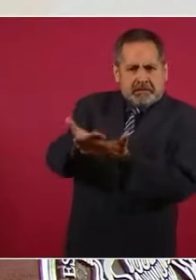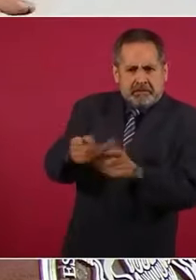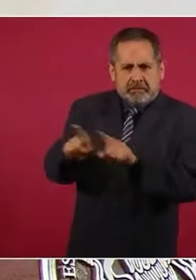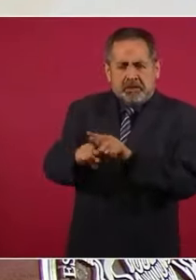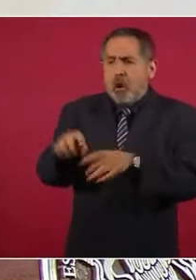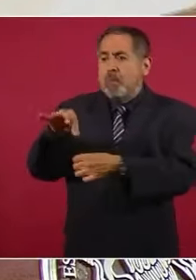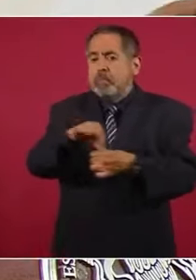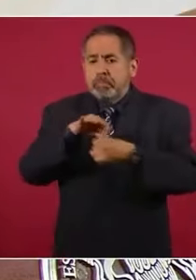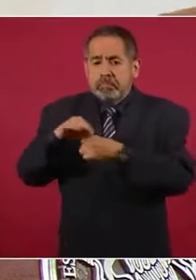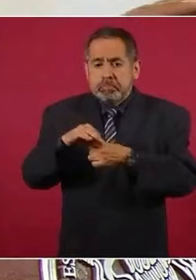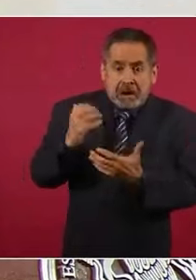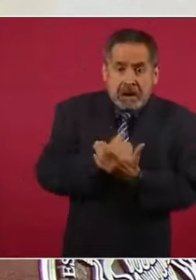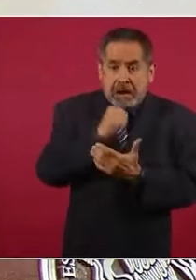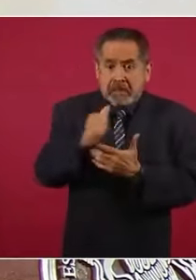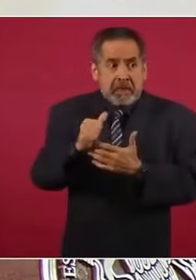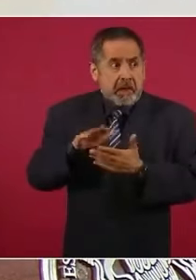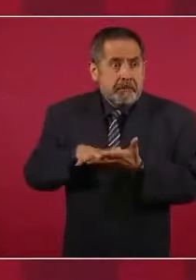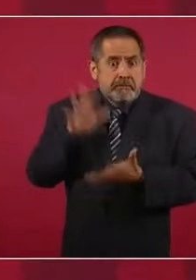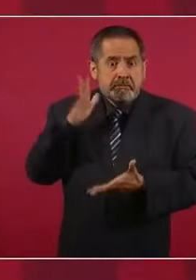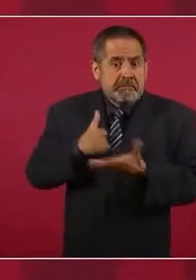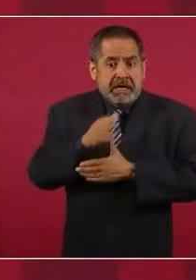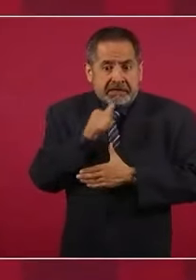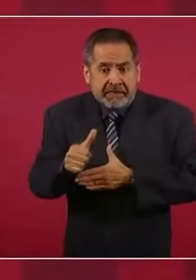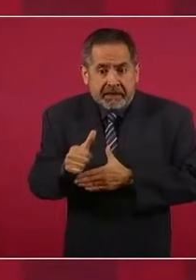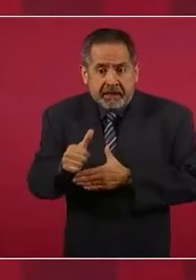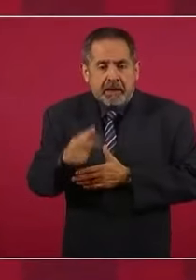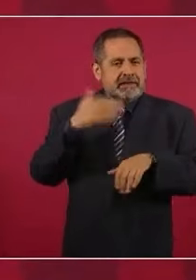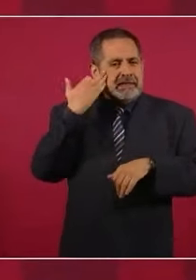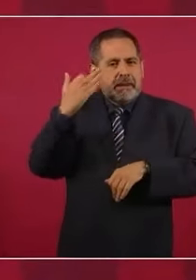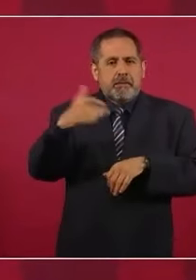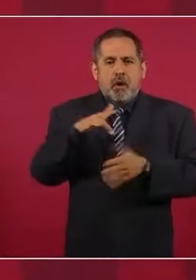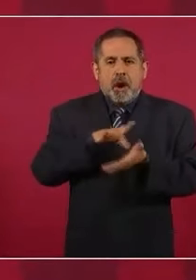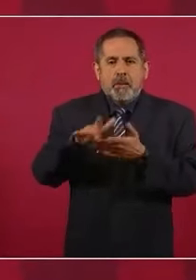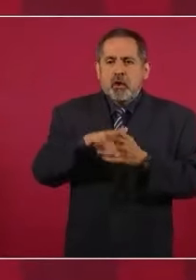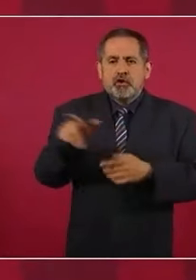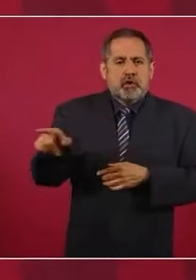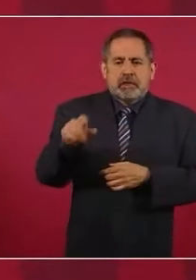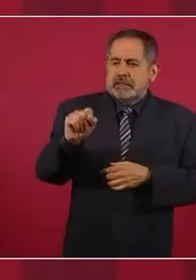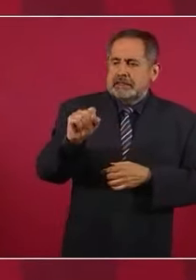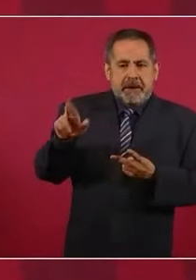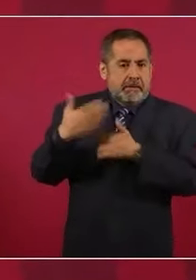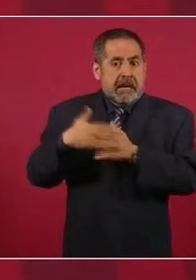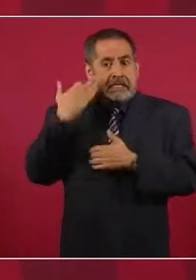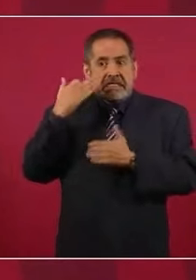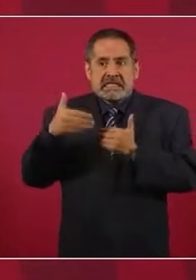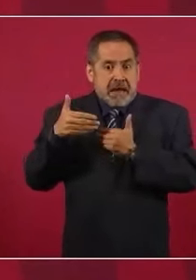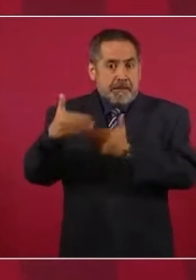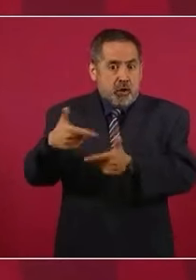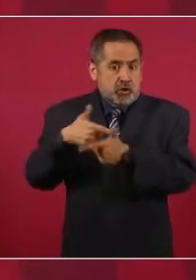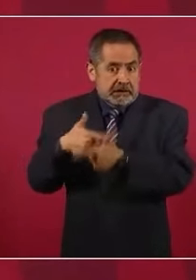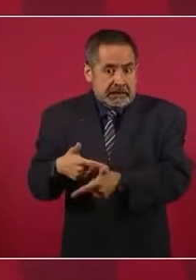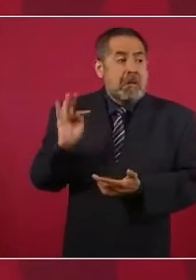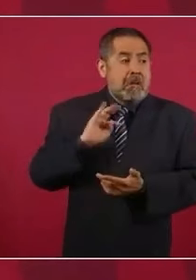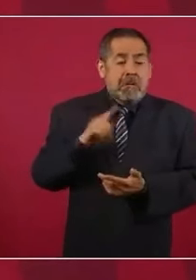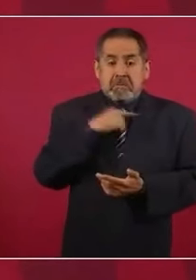se vote y no se obtenga el propósito de que se amplíe el apoyo de la Secretaría de Defensa y de Marina. Si no se obtiene